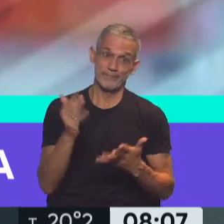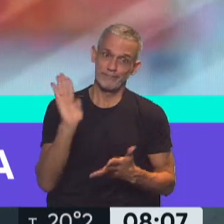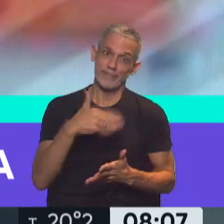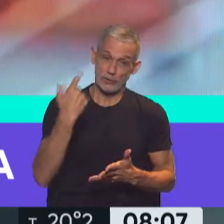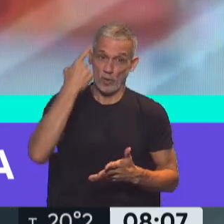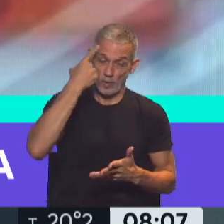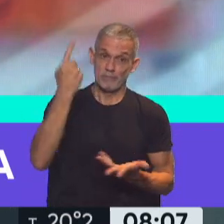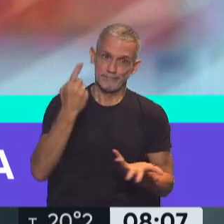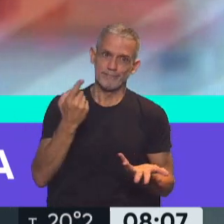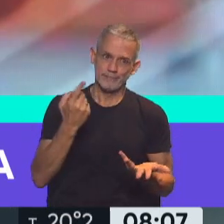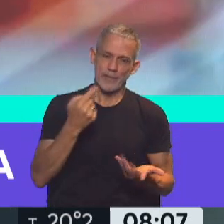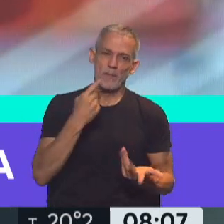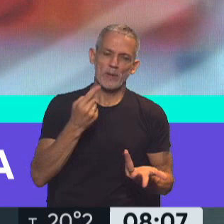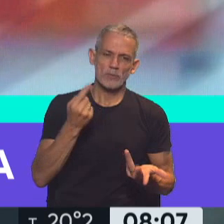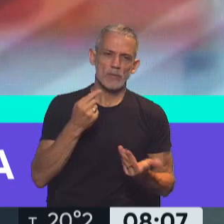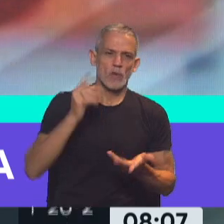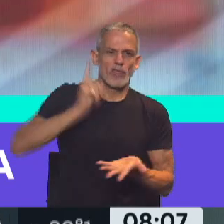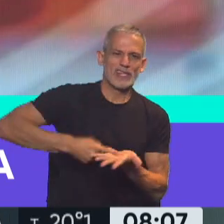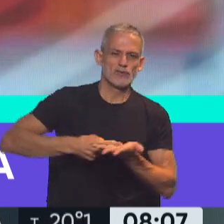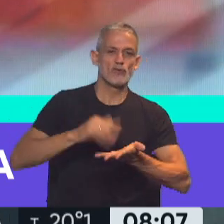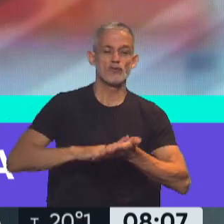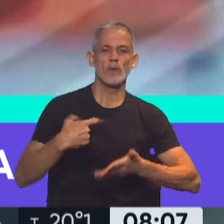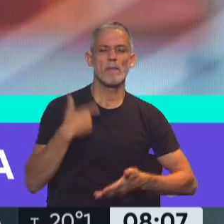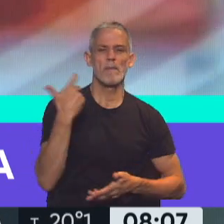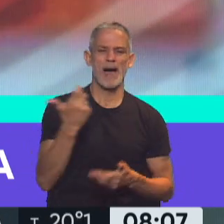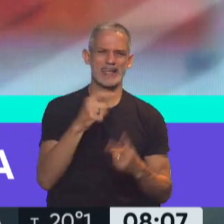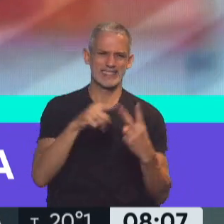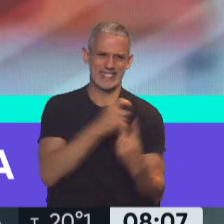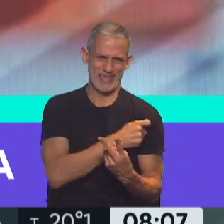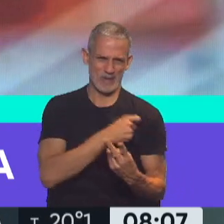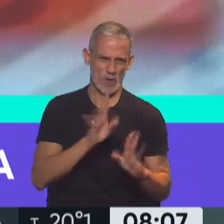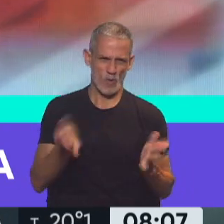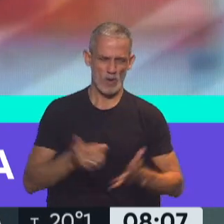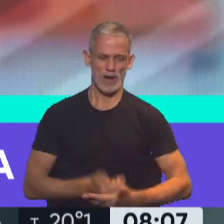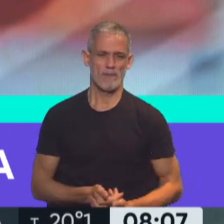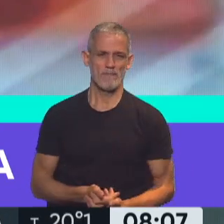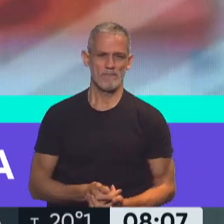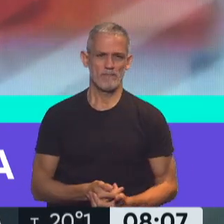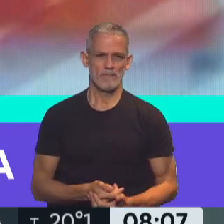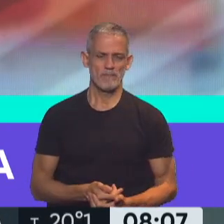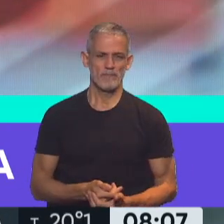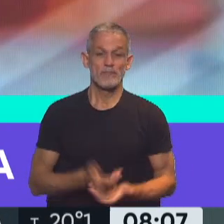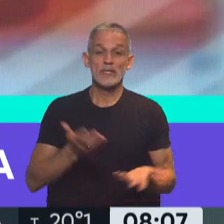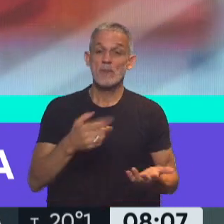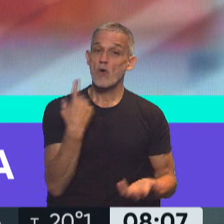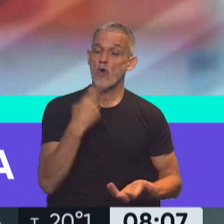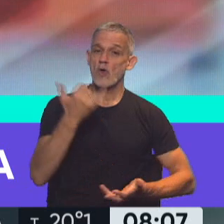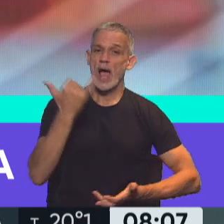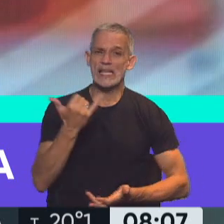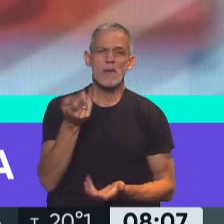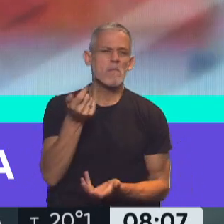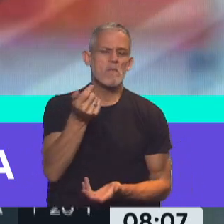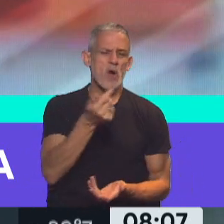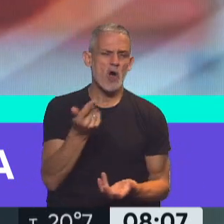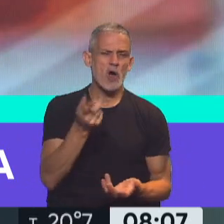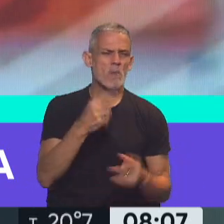nos estamos preguntando, ¿no? ¿Qué decide cada distrito con el pase sanitario? Bueno, nosotros tenemos muy pocos